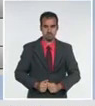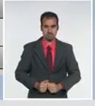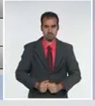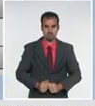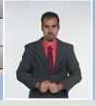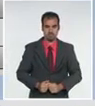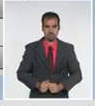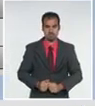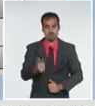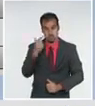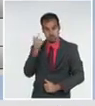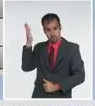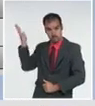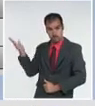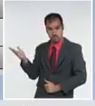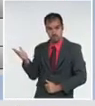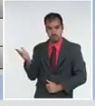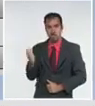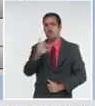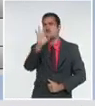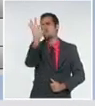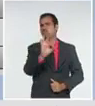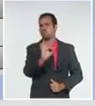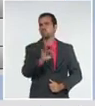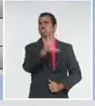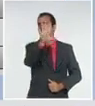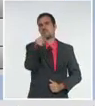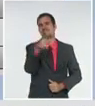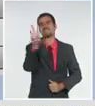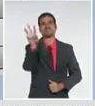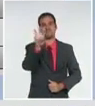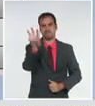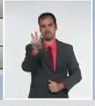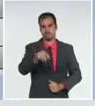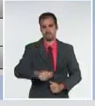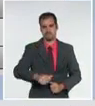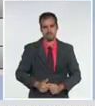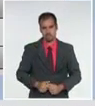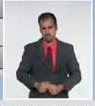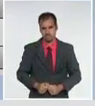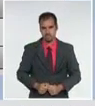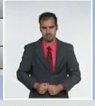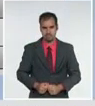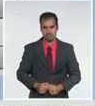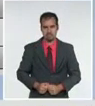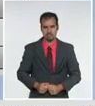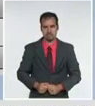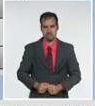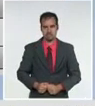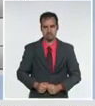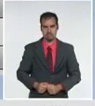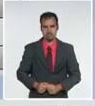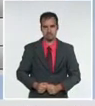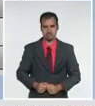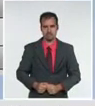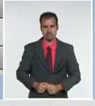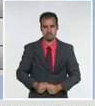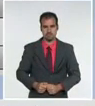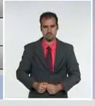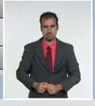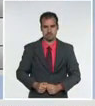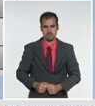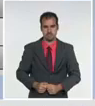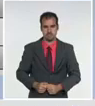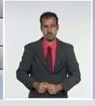un 5,33% de positividad de las muestras estudiadas en el día de ayer, que